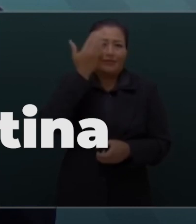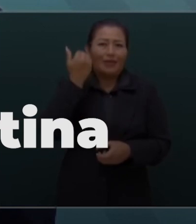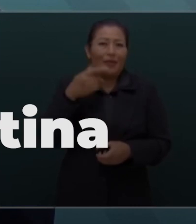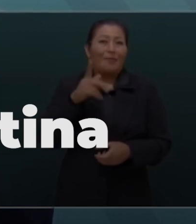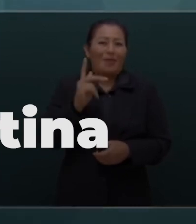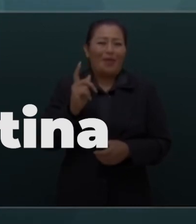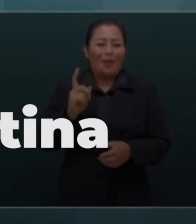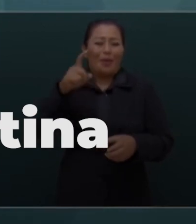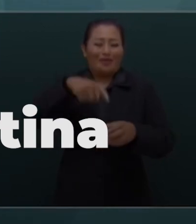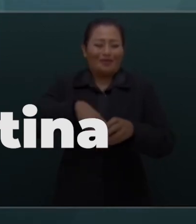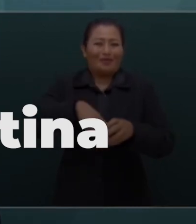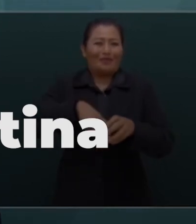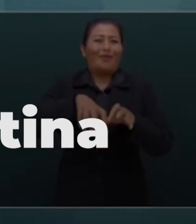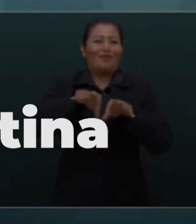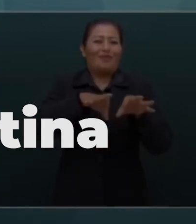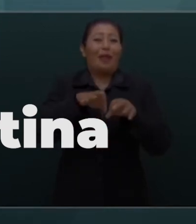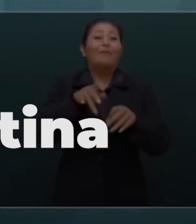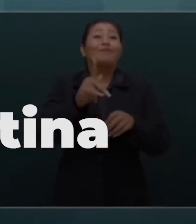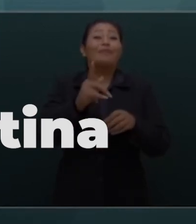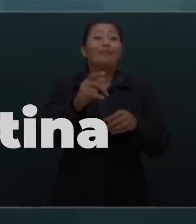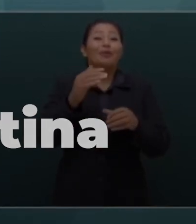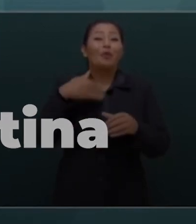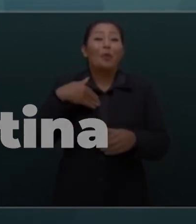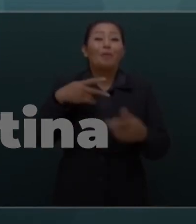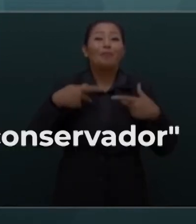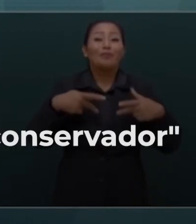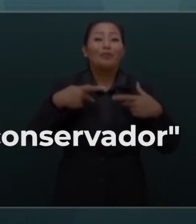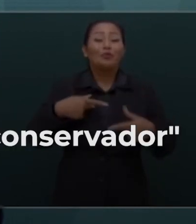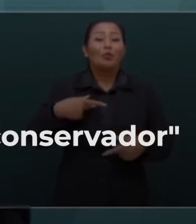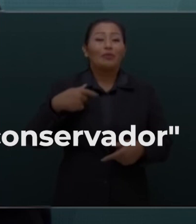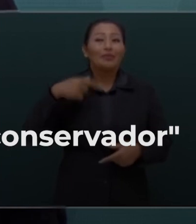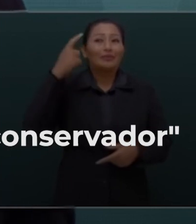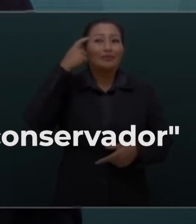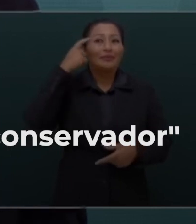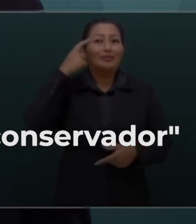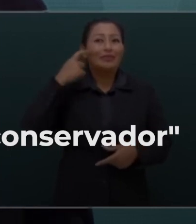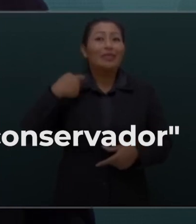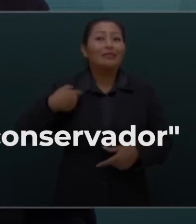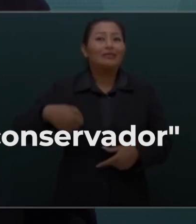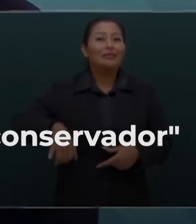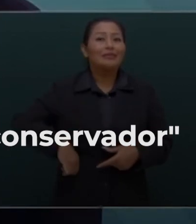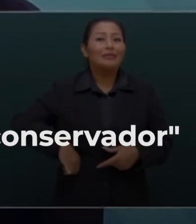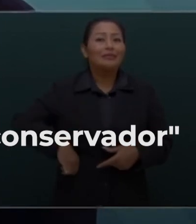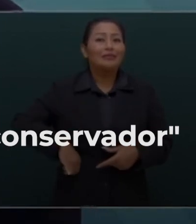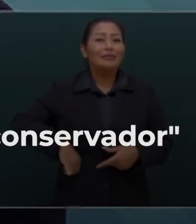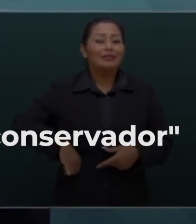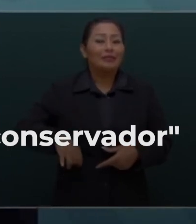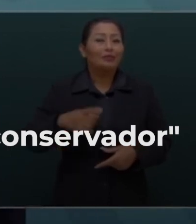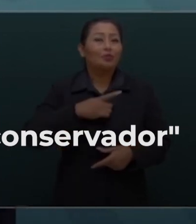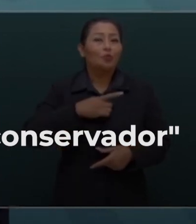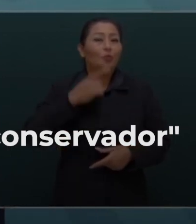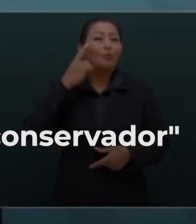Arriba hay gente interesada, no sólo